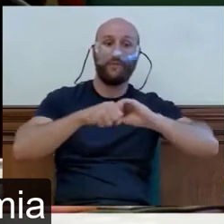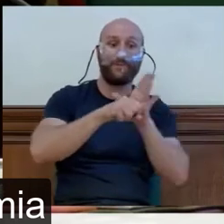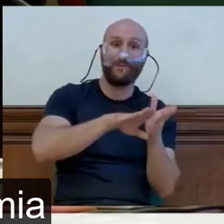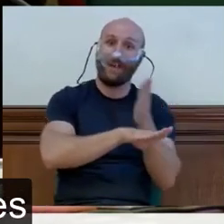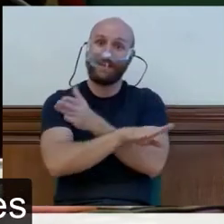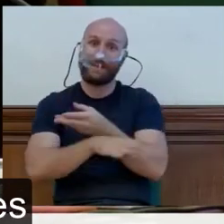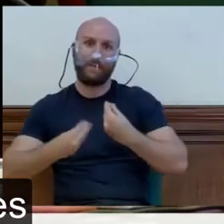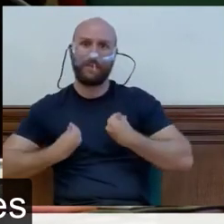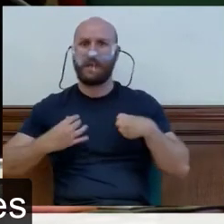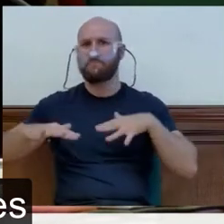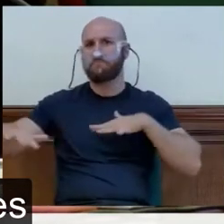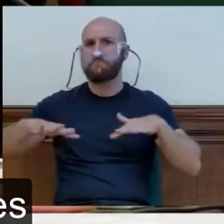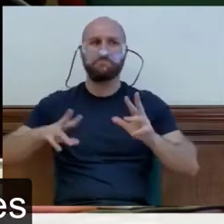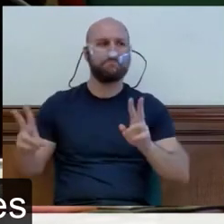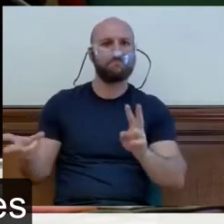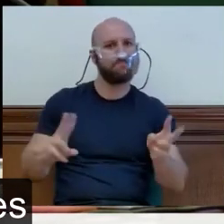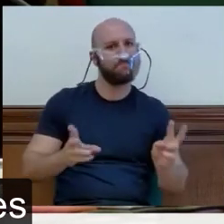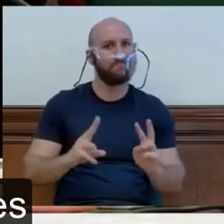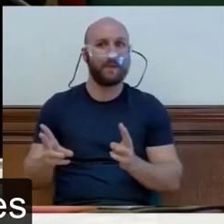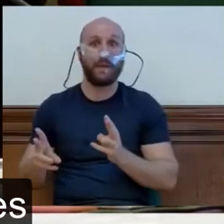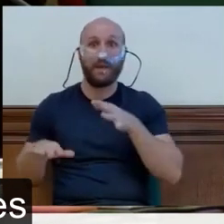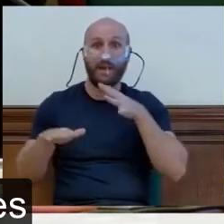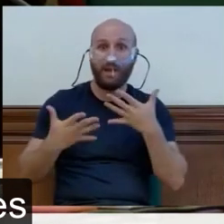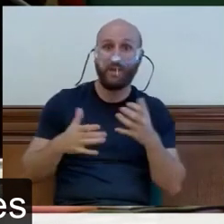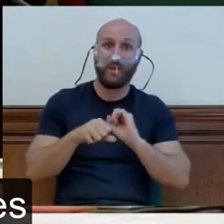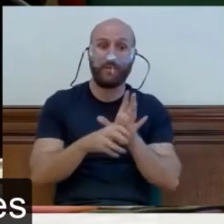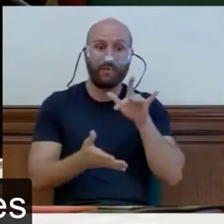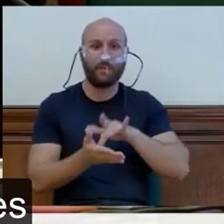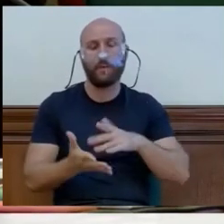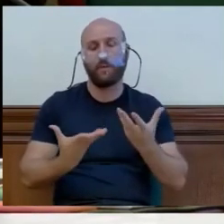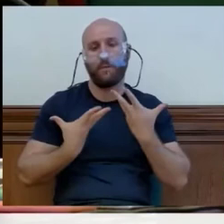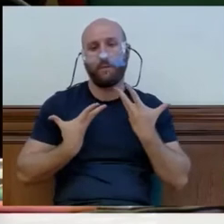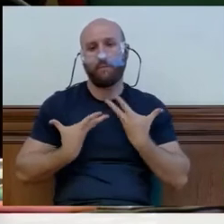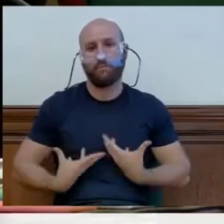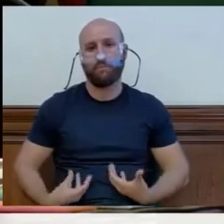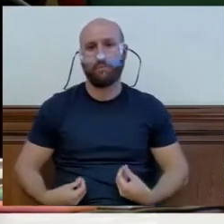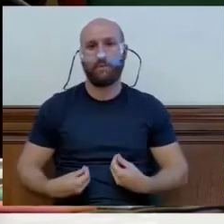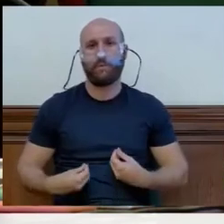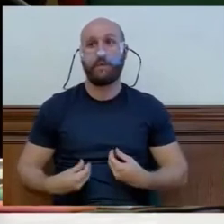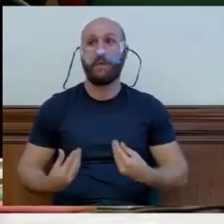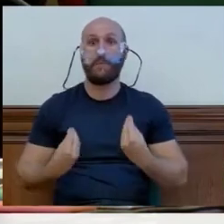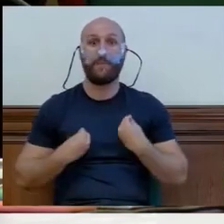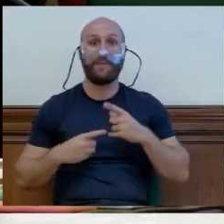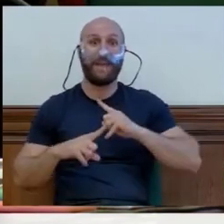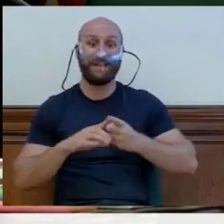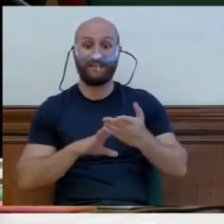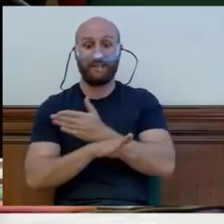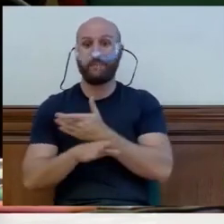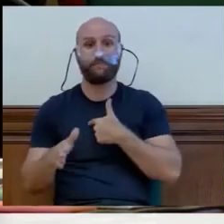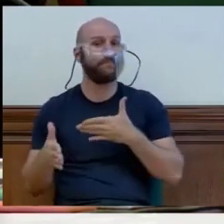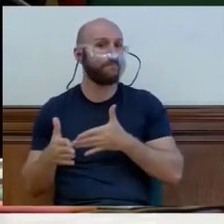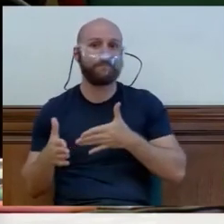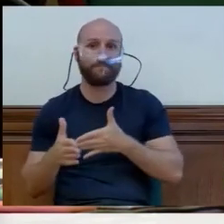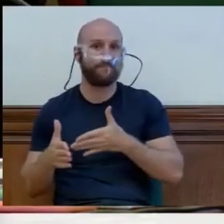activa y que ahora están sumidas en depresiones que no les dejan continuar con su vida tal y como era antes de